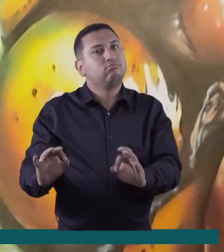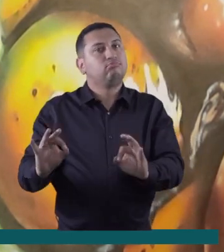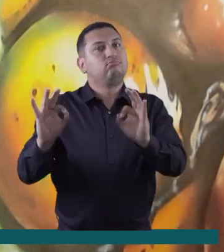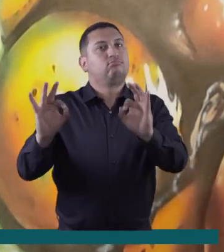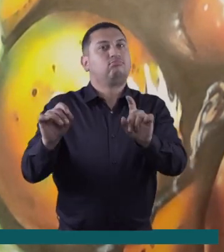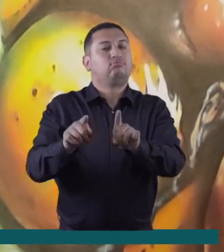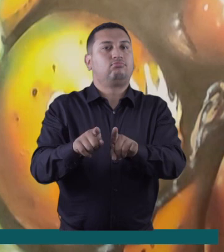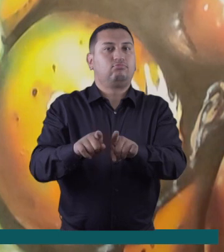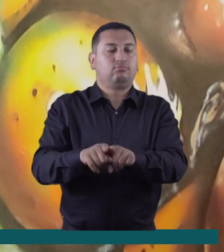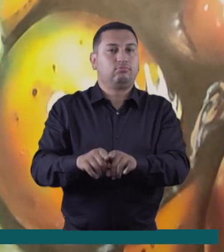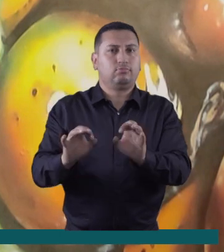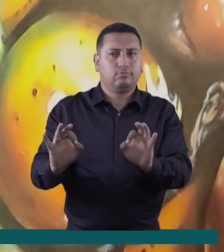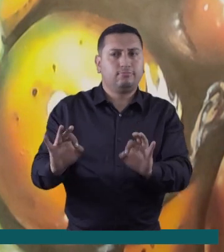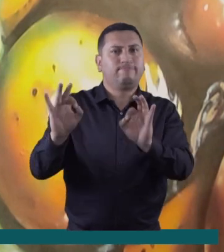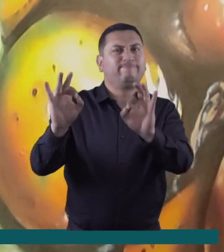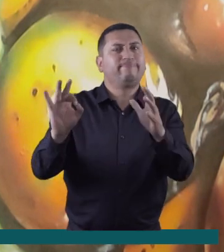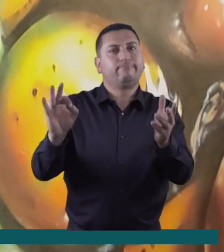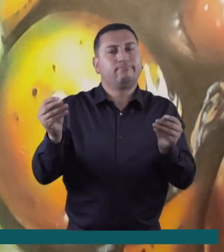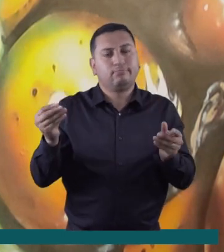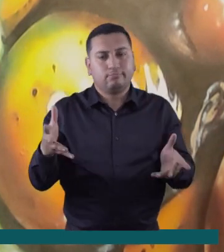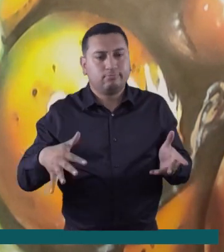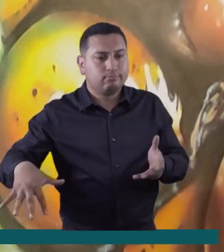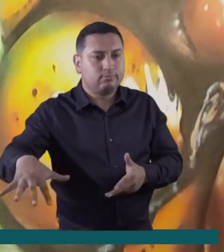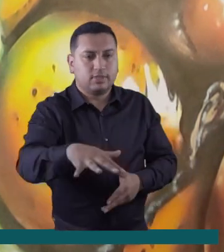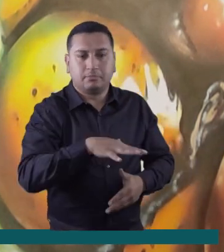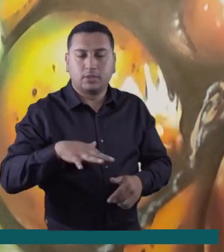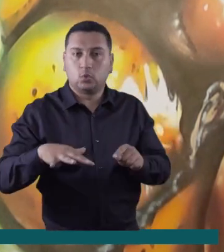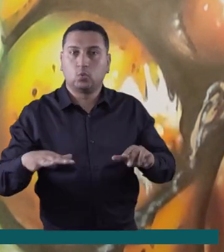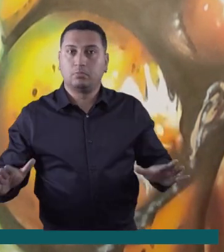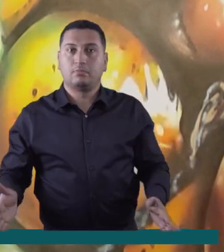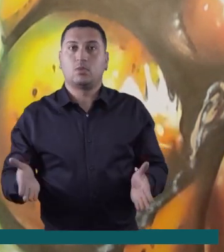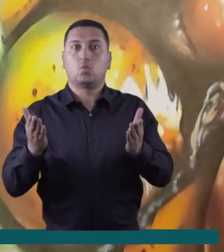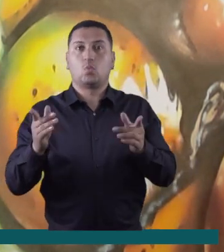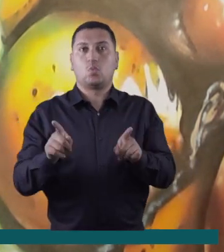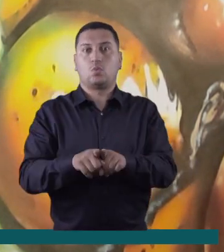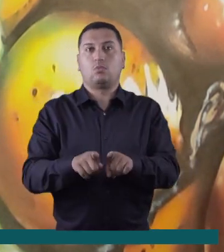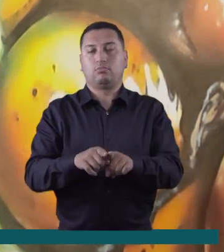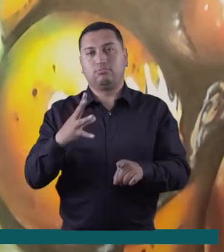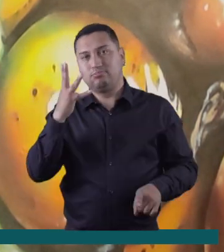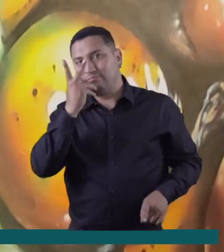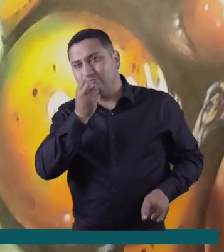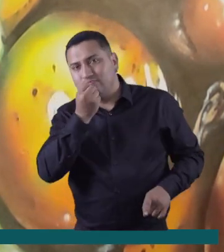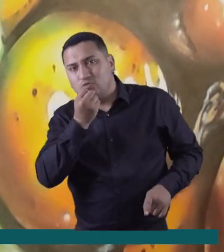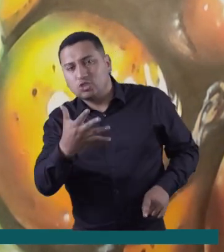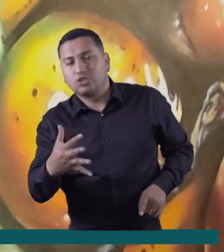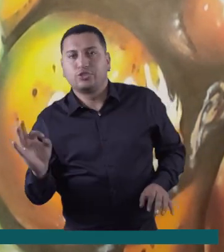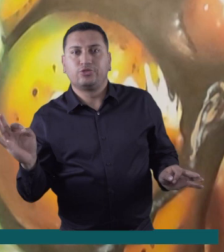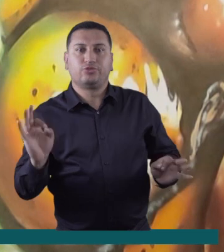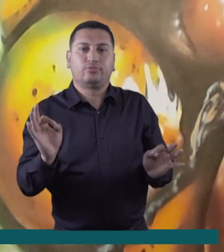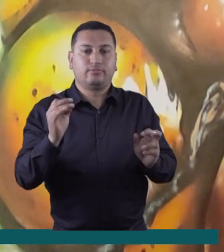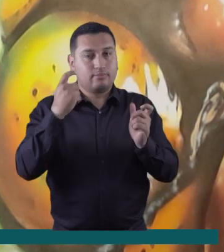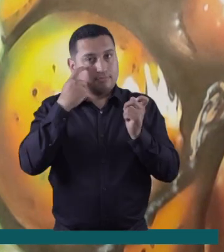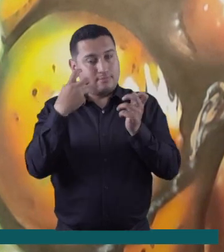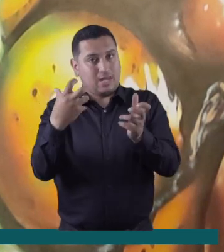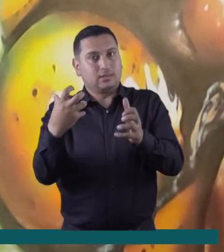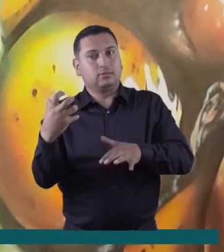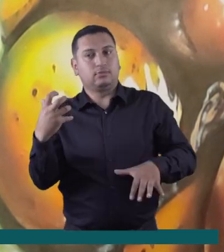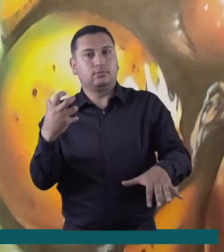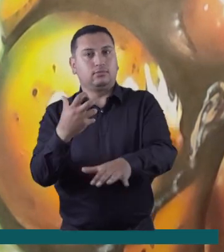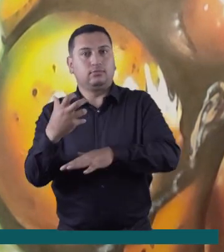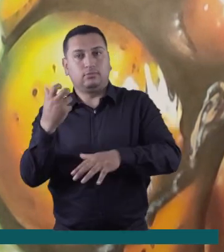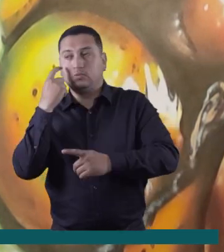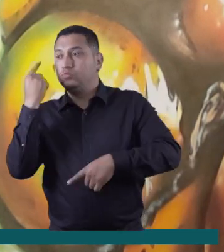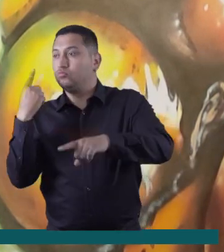y darle algo mejor a un espacio, ponerlo de pronto más bonito,